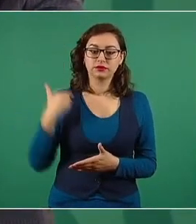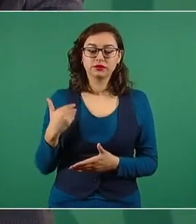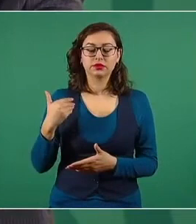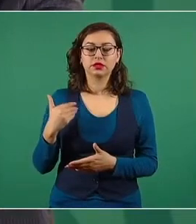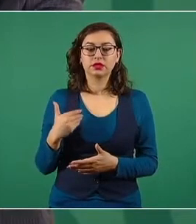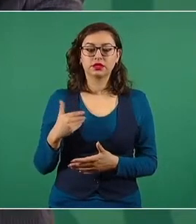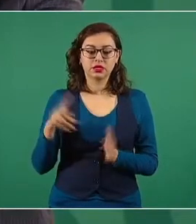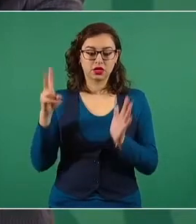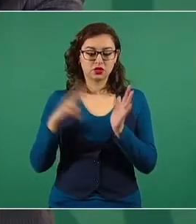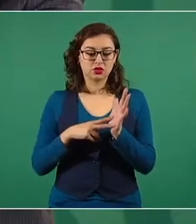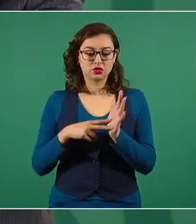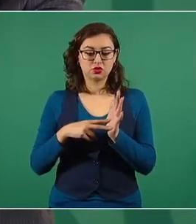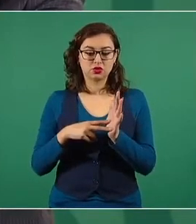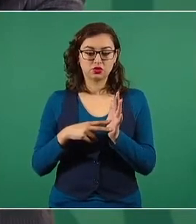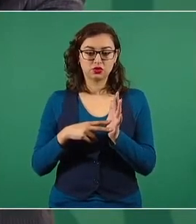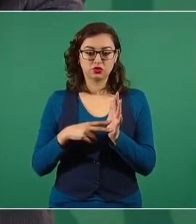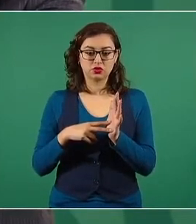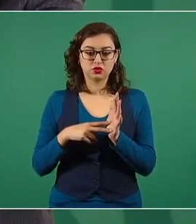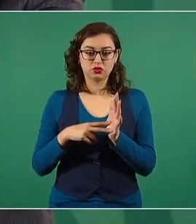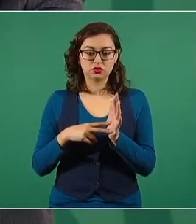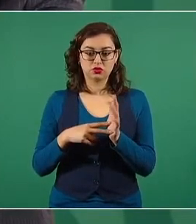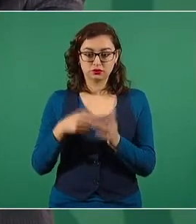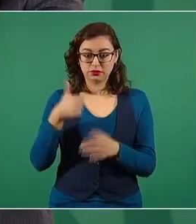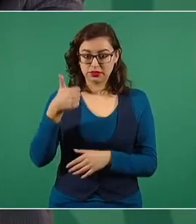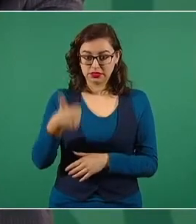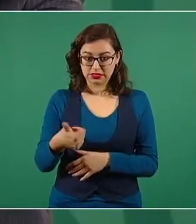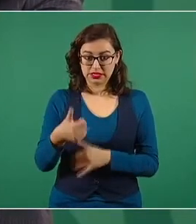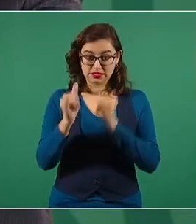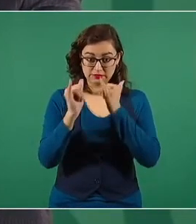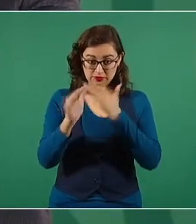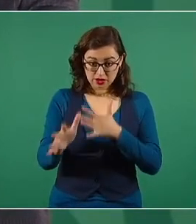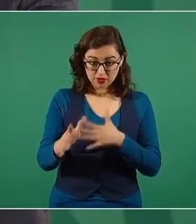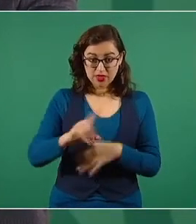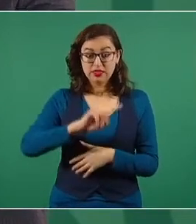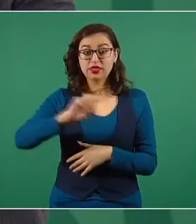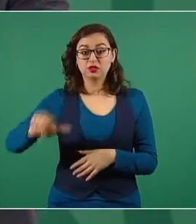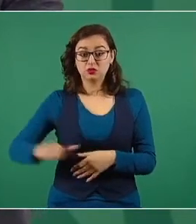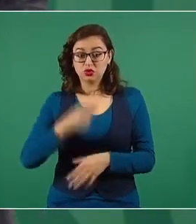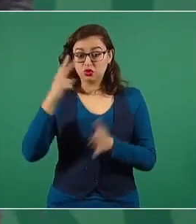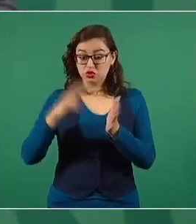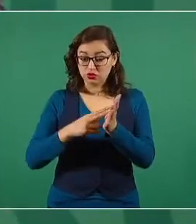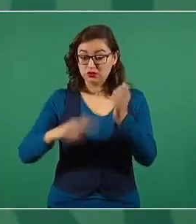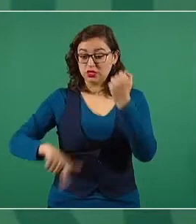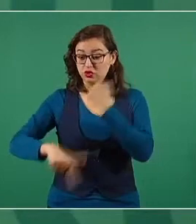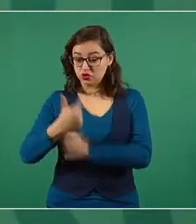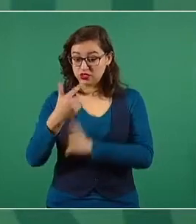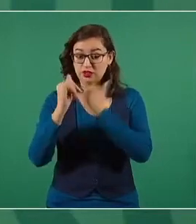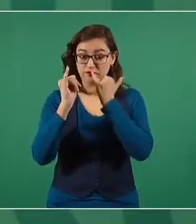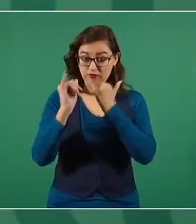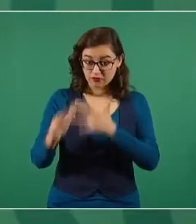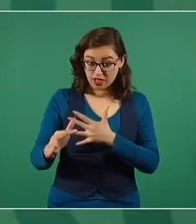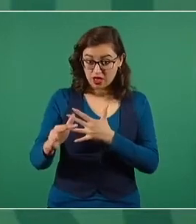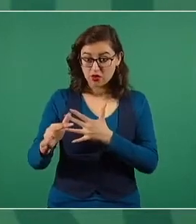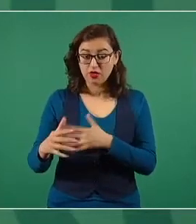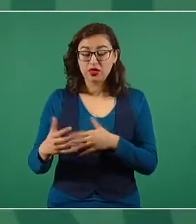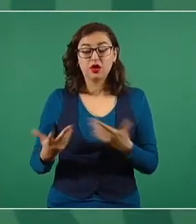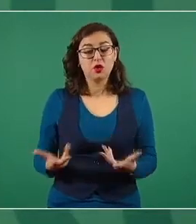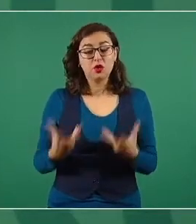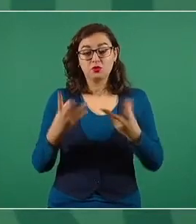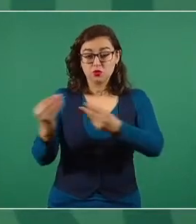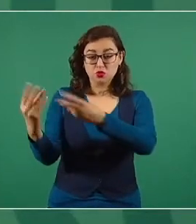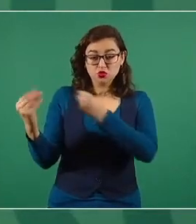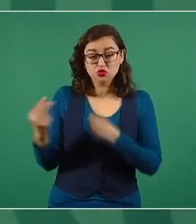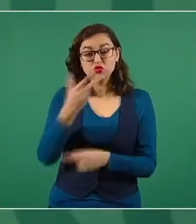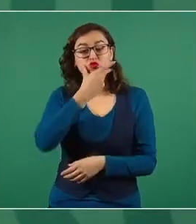fraude del 2006 y el 2012, muchos, mujeres y hombres de poca fe